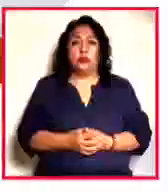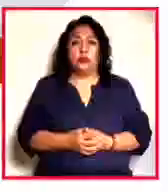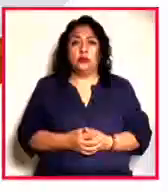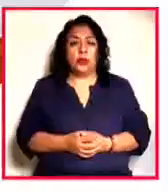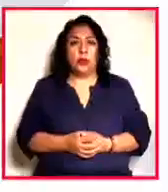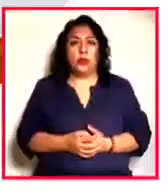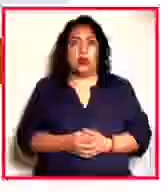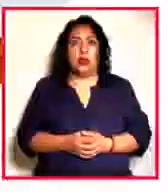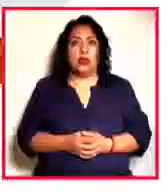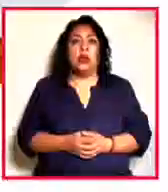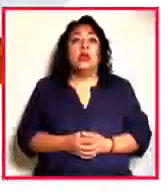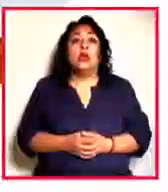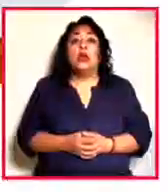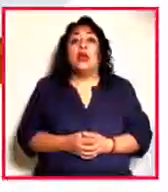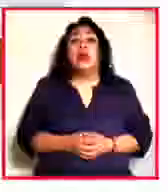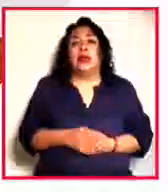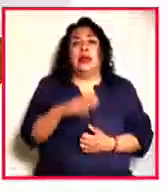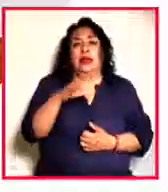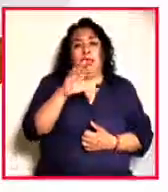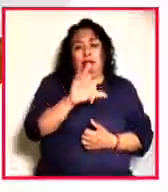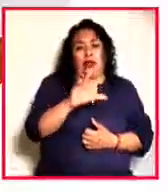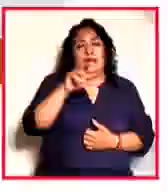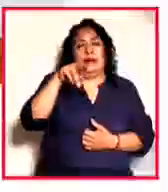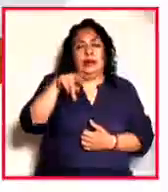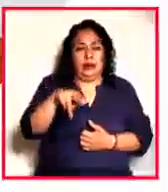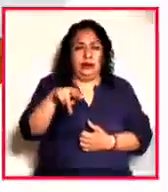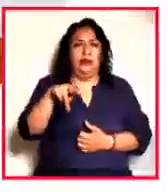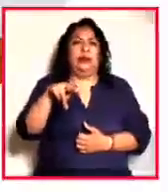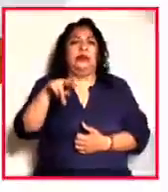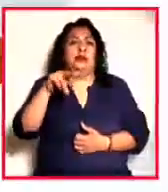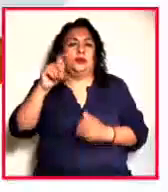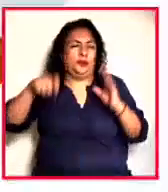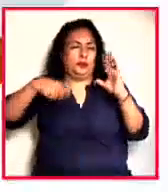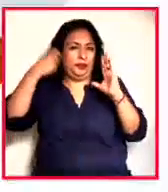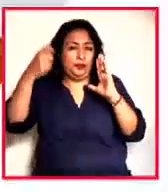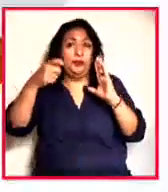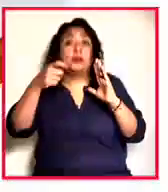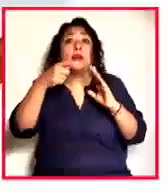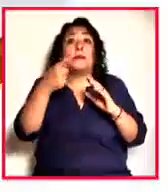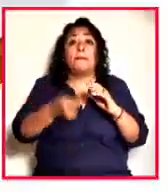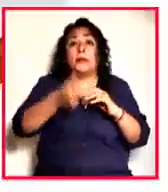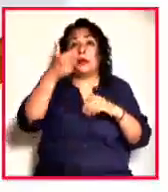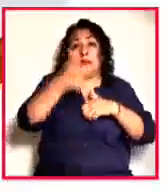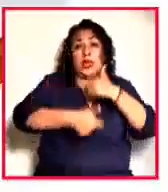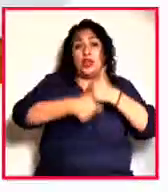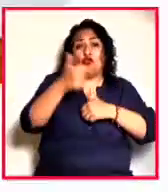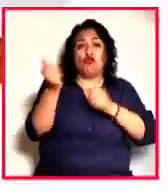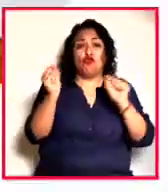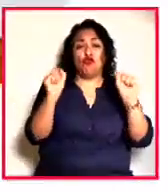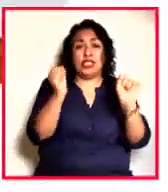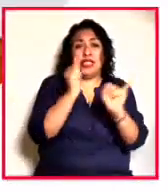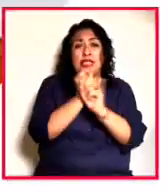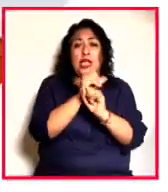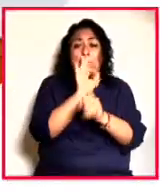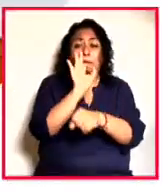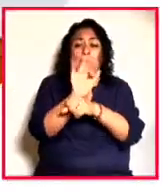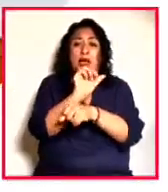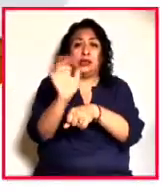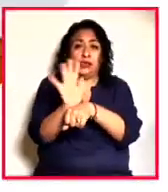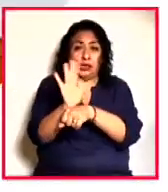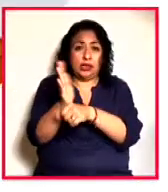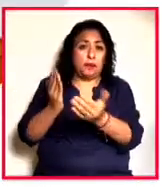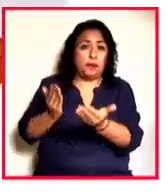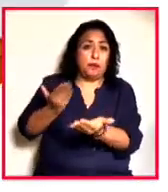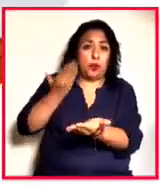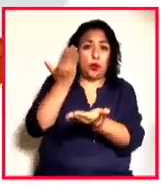La Cámara Nacional de la Industria Cinematográfica y del Videograma realiza la primera carrera virtual por el cine, una iniciativa que tiene